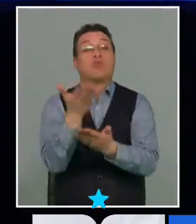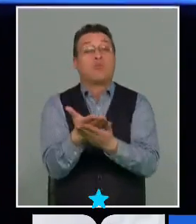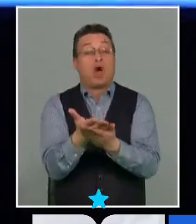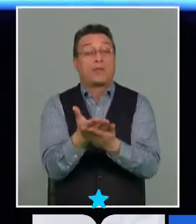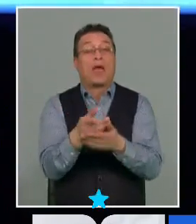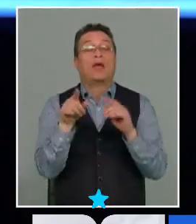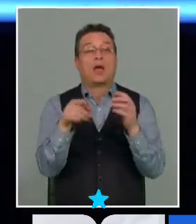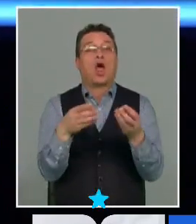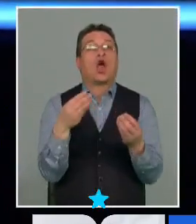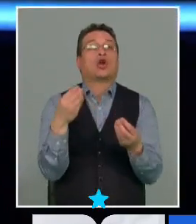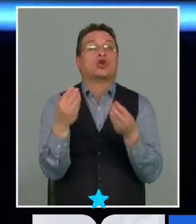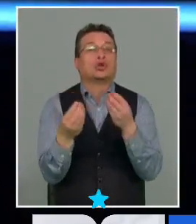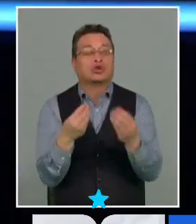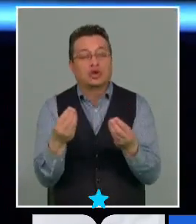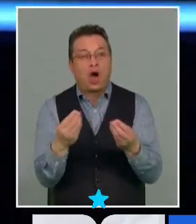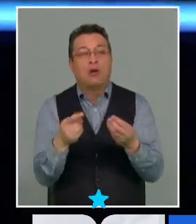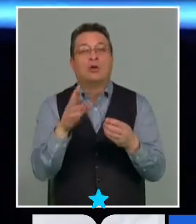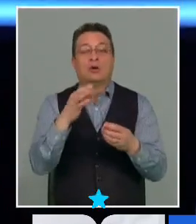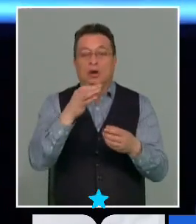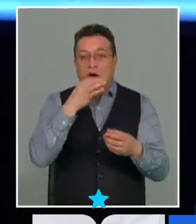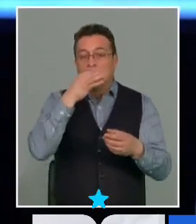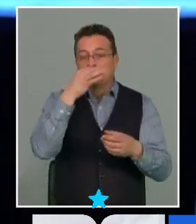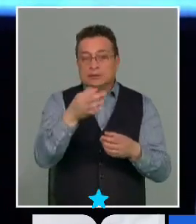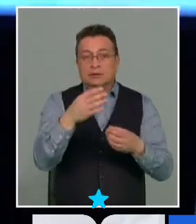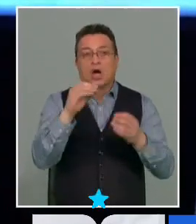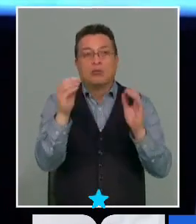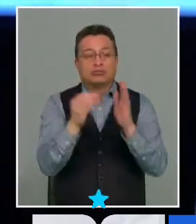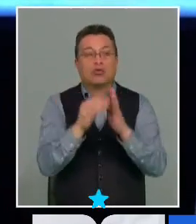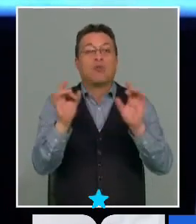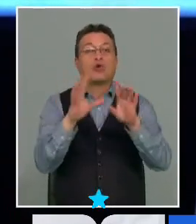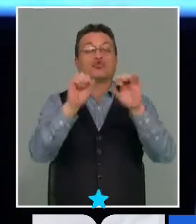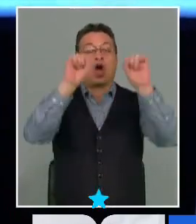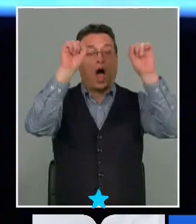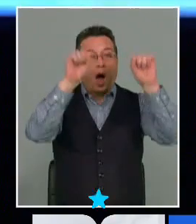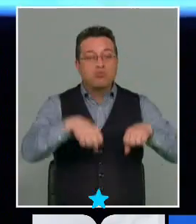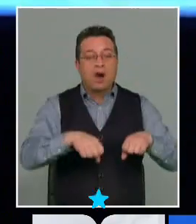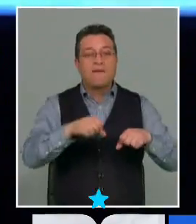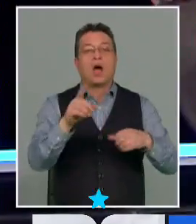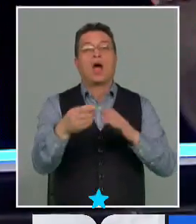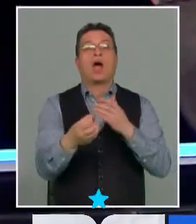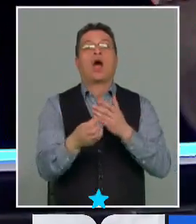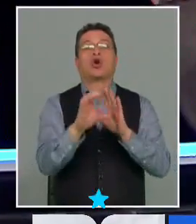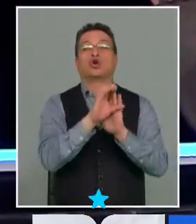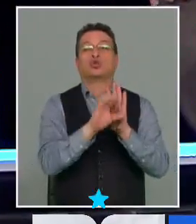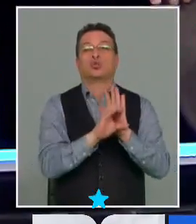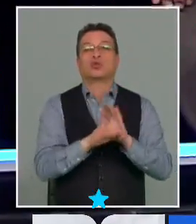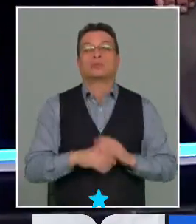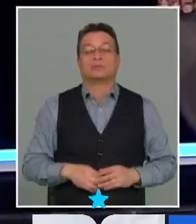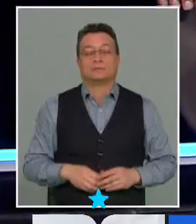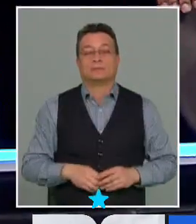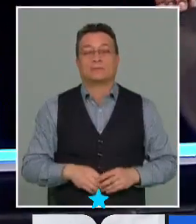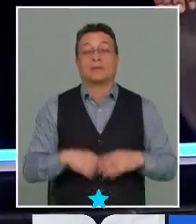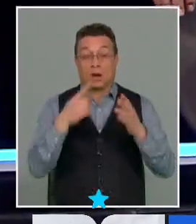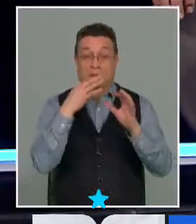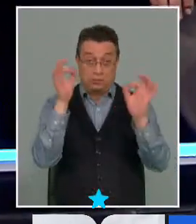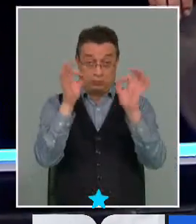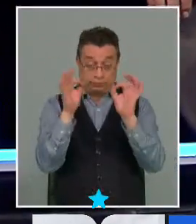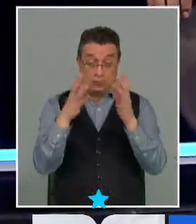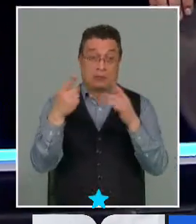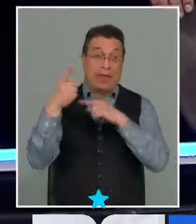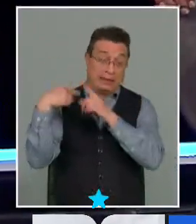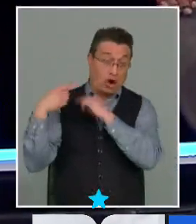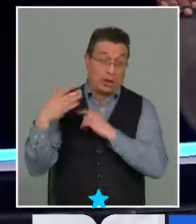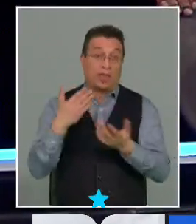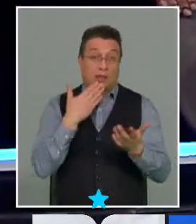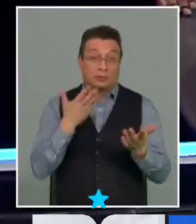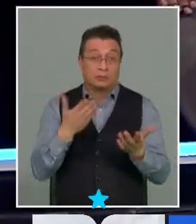términos de cómo se va a establecer si se aprueba esta propuesta nueva constitucional por mi amor y aplicando también la historia que creo que es